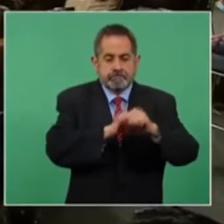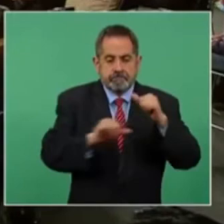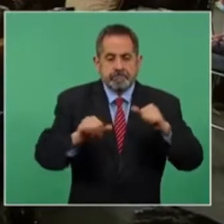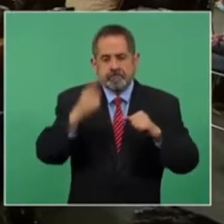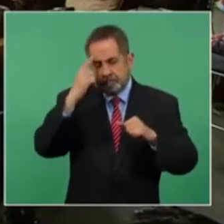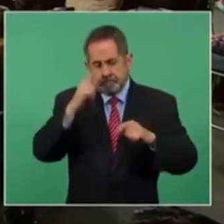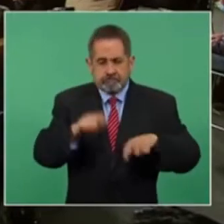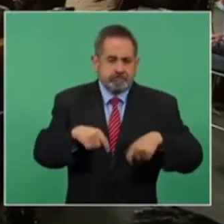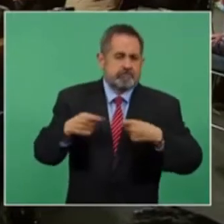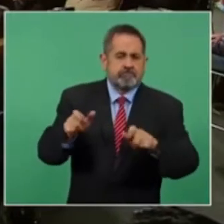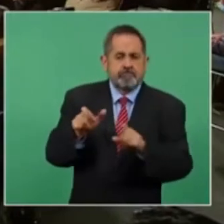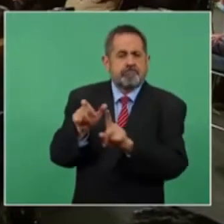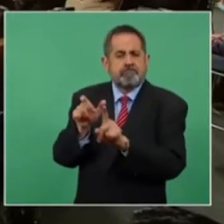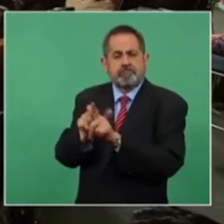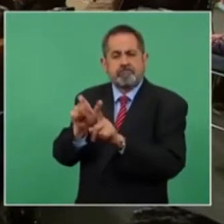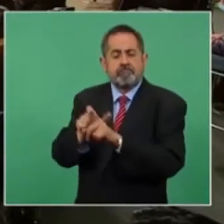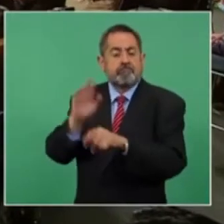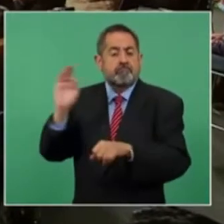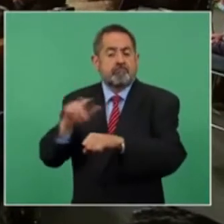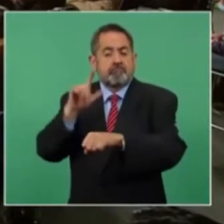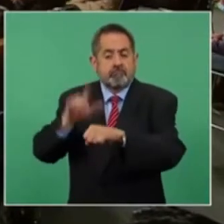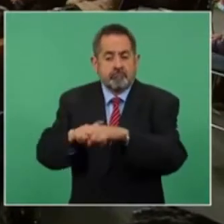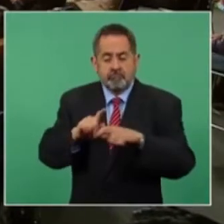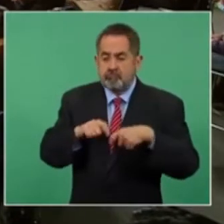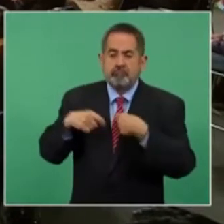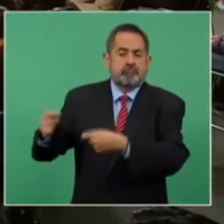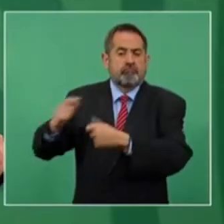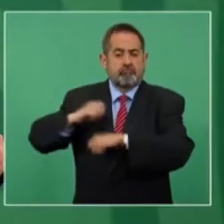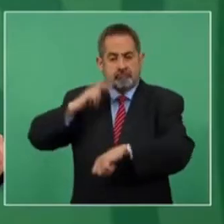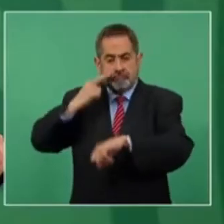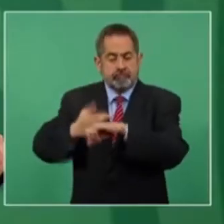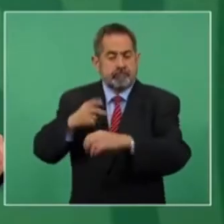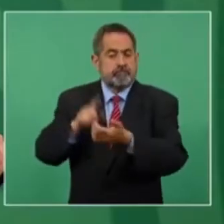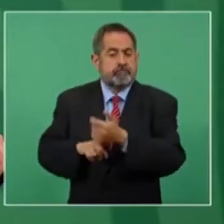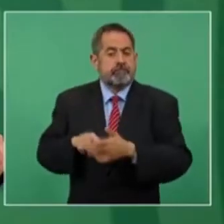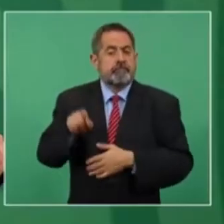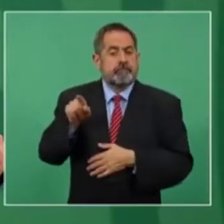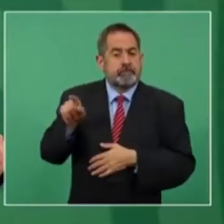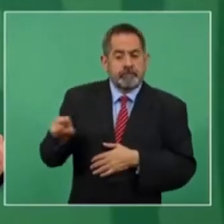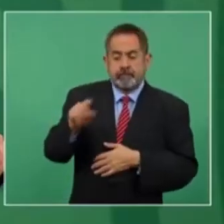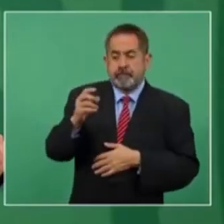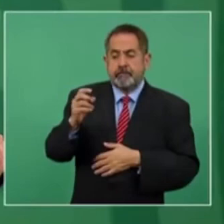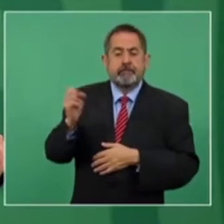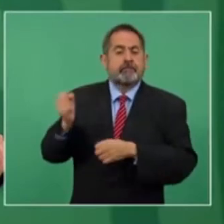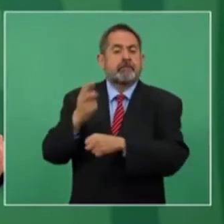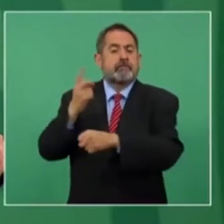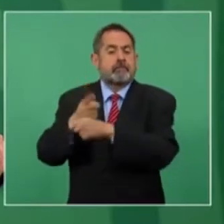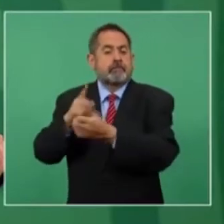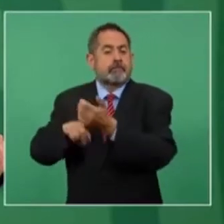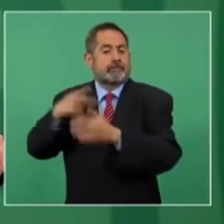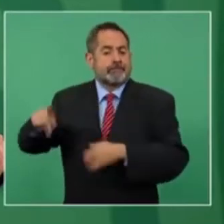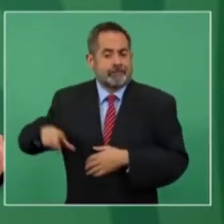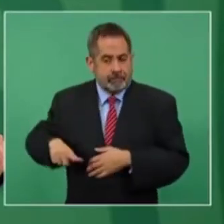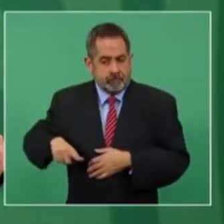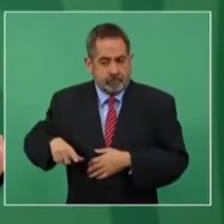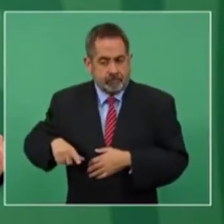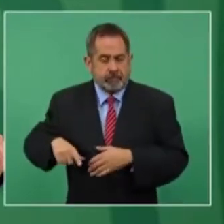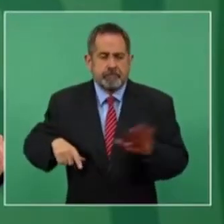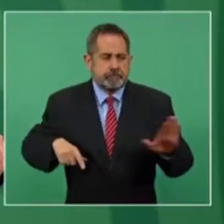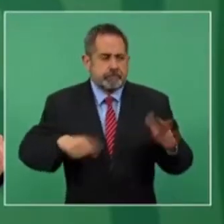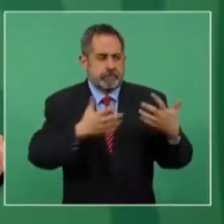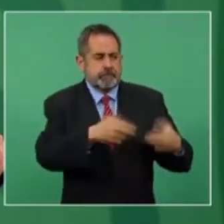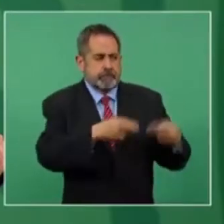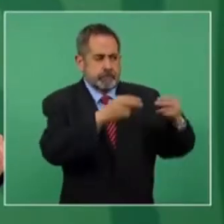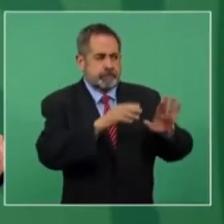sean prestados por protección federal de la Secretaría de Seguridad y Protección Ciudadana. Esta es una medida que ha ido aumentando